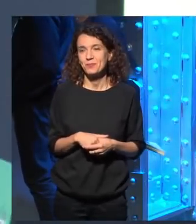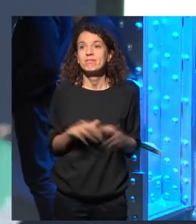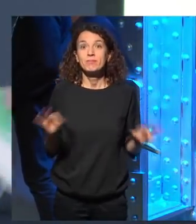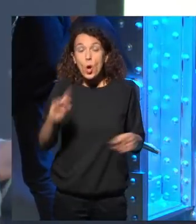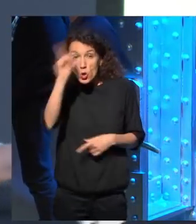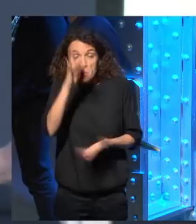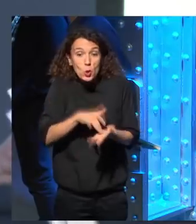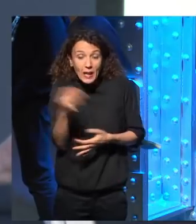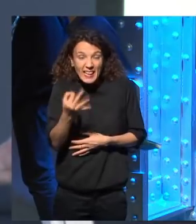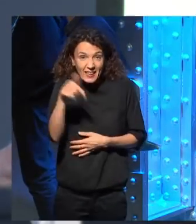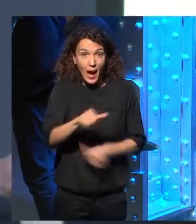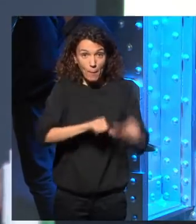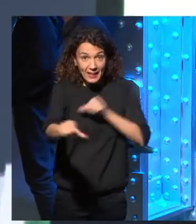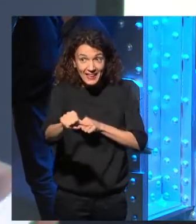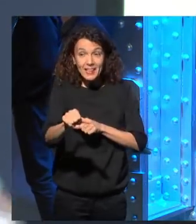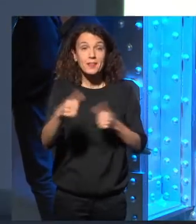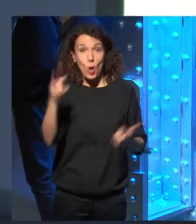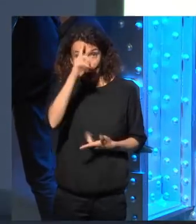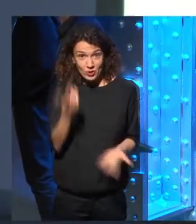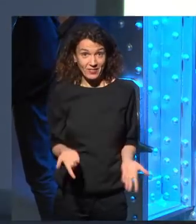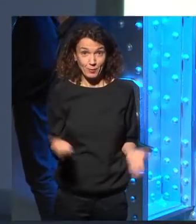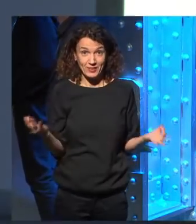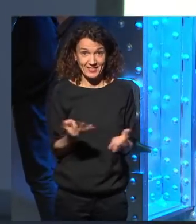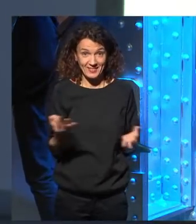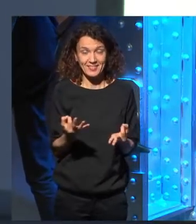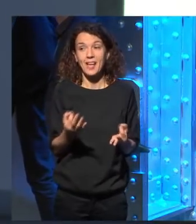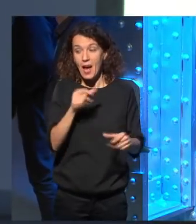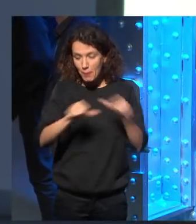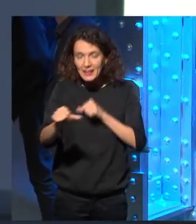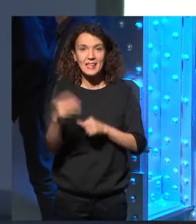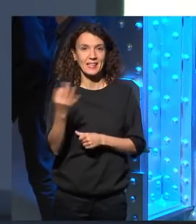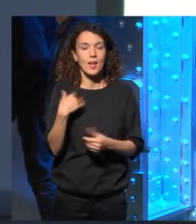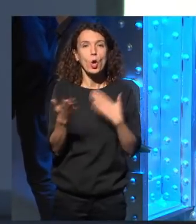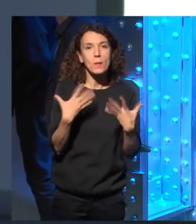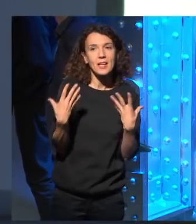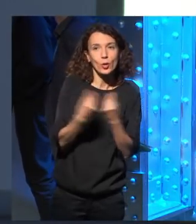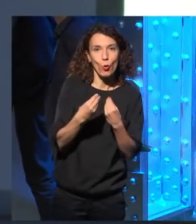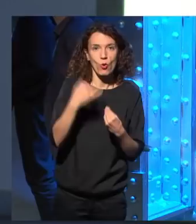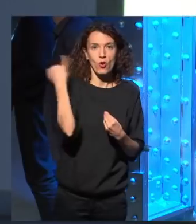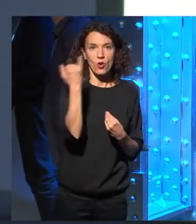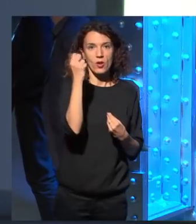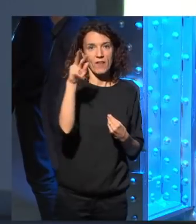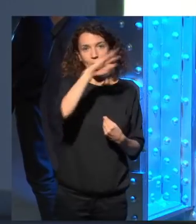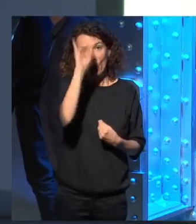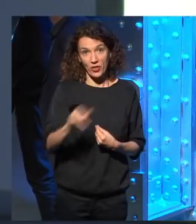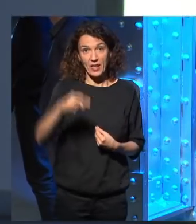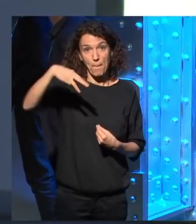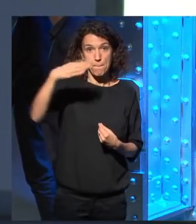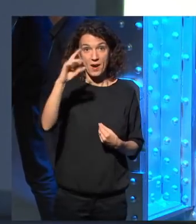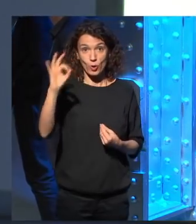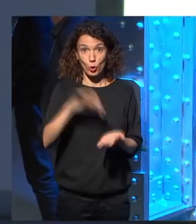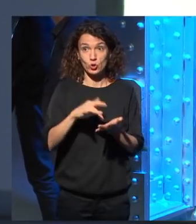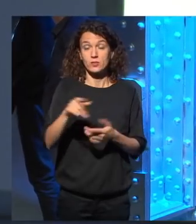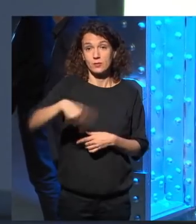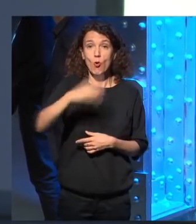No sabemos qué va a pasar aquí a partir de ahora. a conversar con Javier Rodríguez Marcos, al que muchos de ustedes